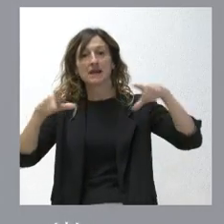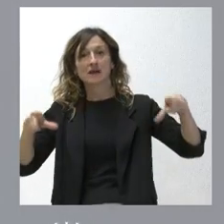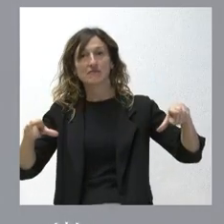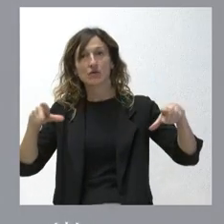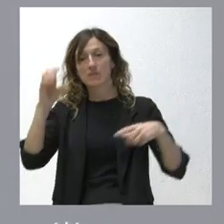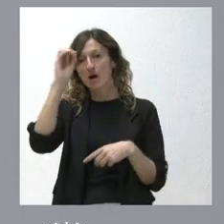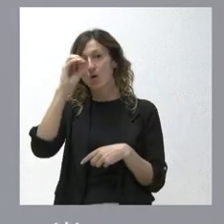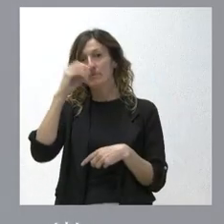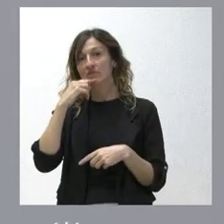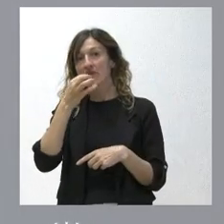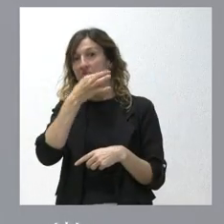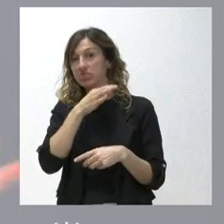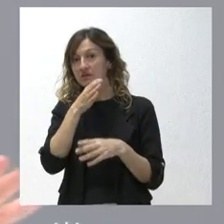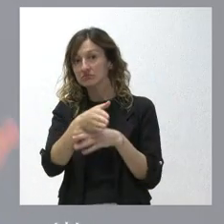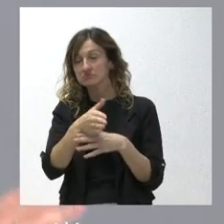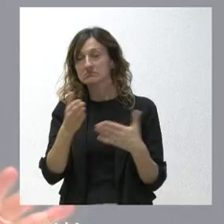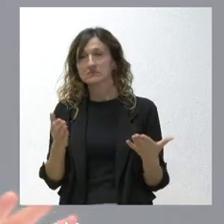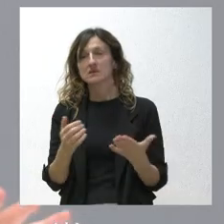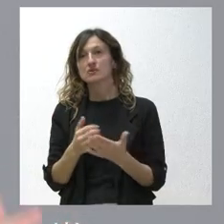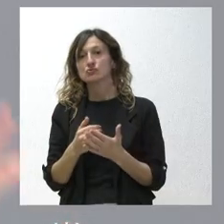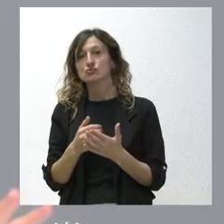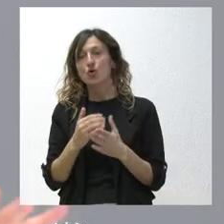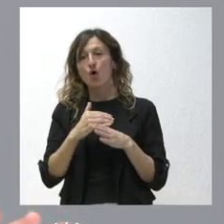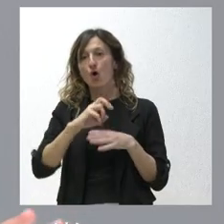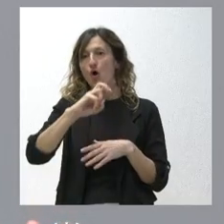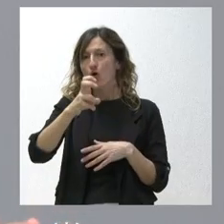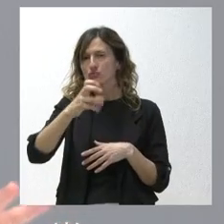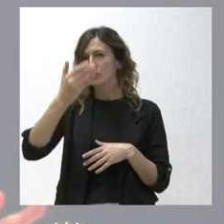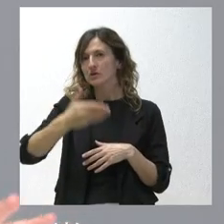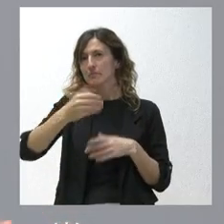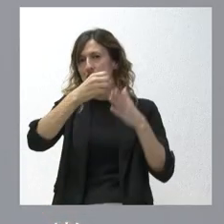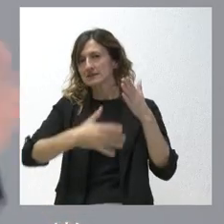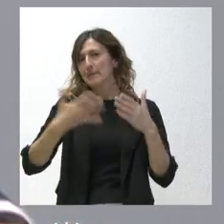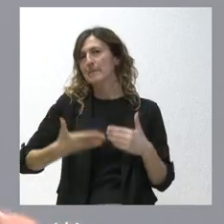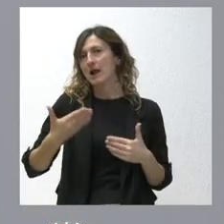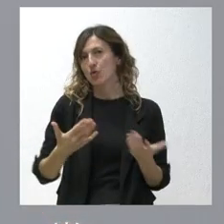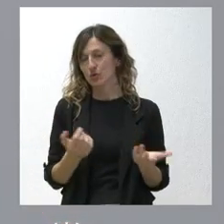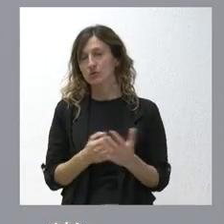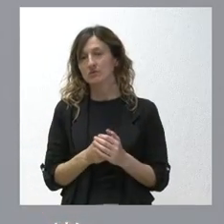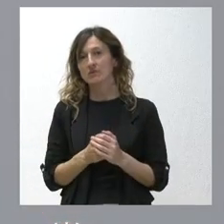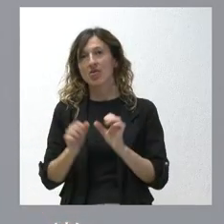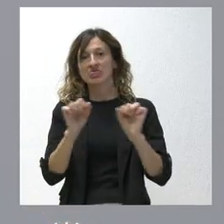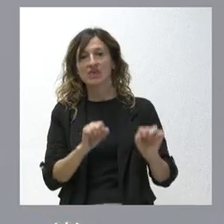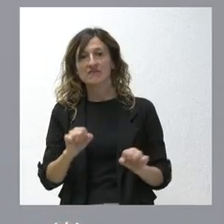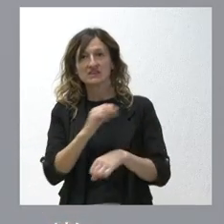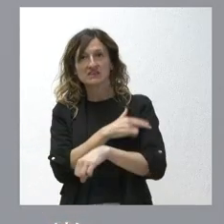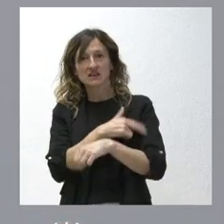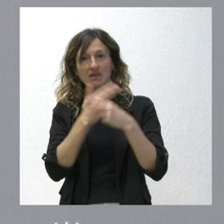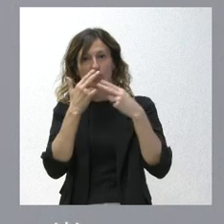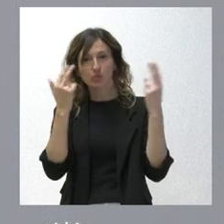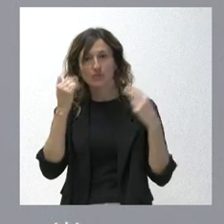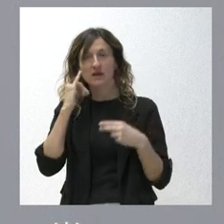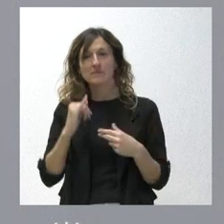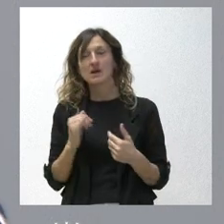que decidió no asistir yo pongo en valor el resto de las plataformas que son muy importantes insisto la plataforma para la defensa de la sanidad pública del Bierzo